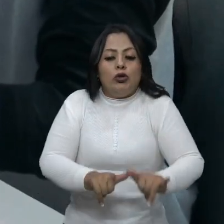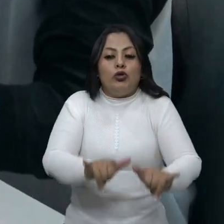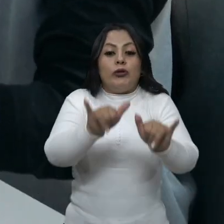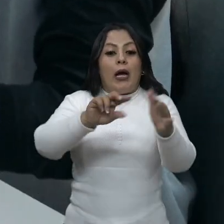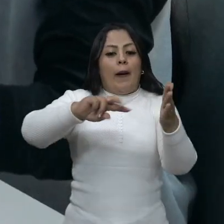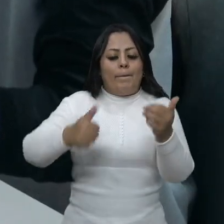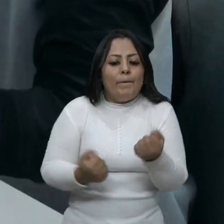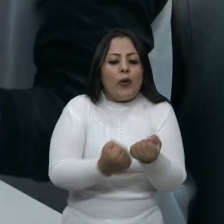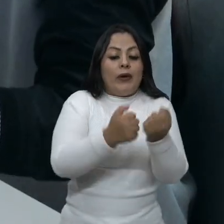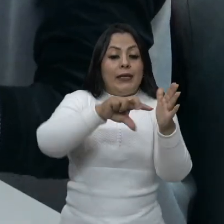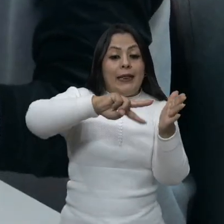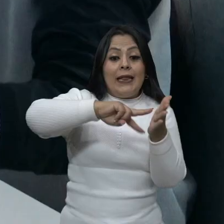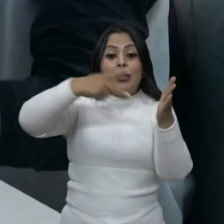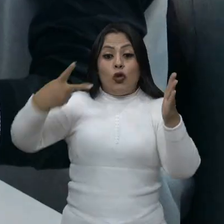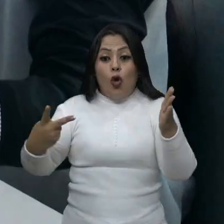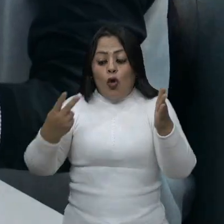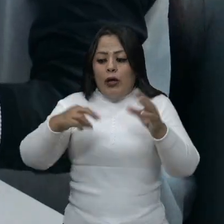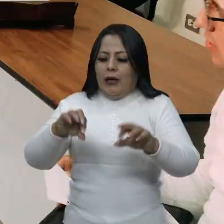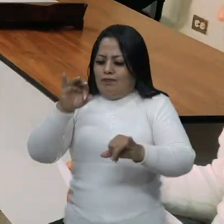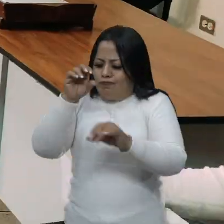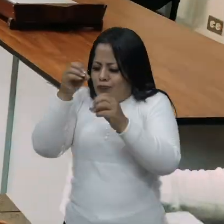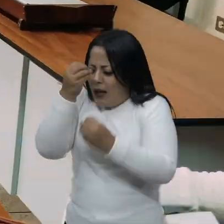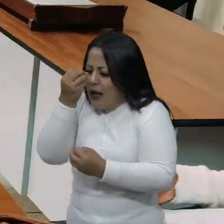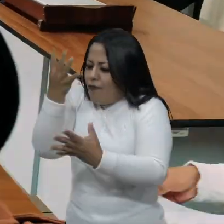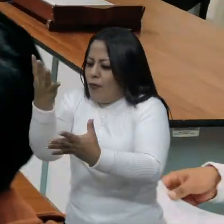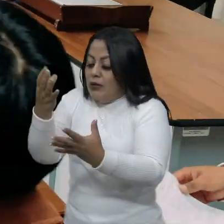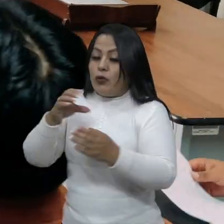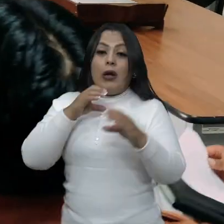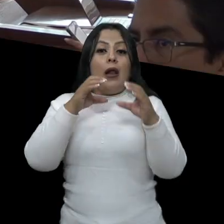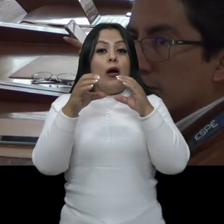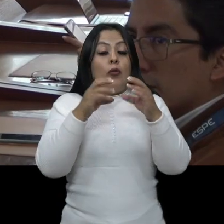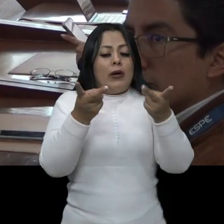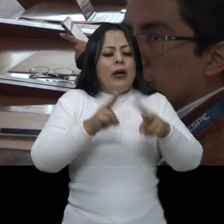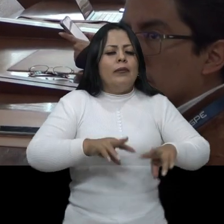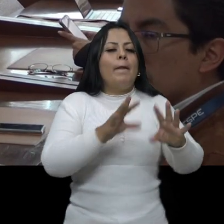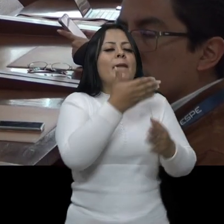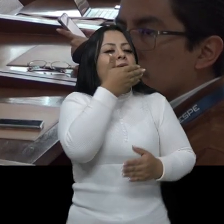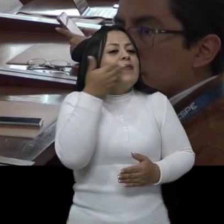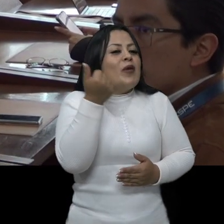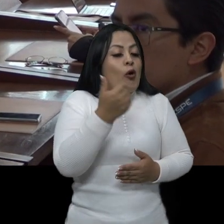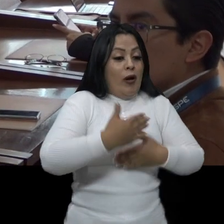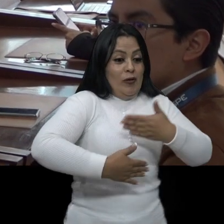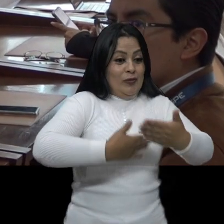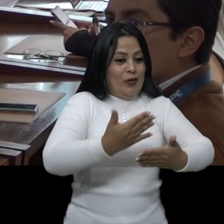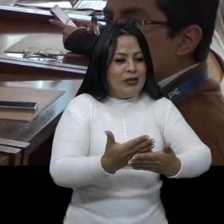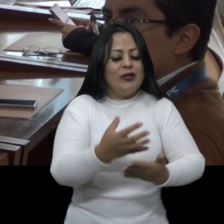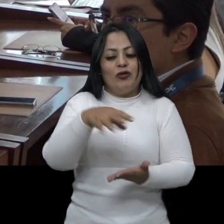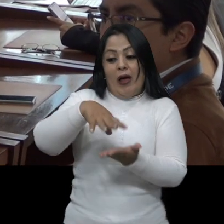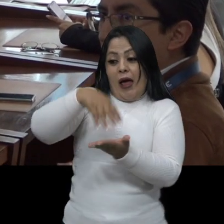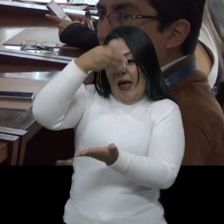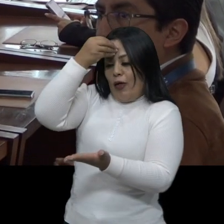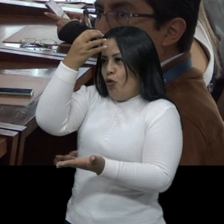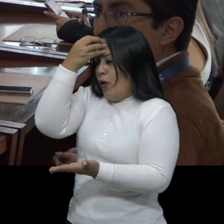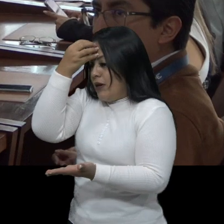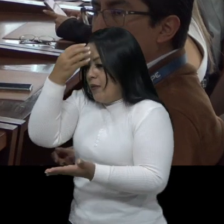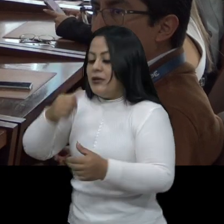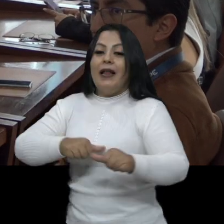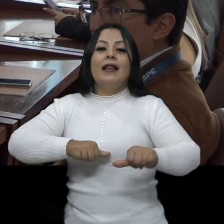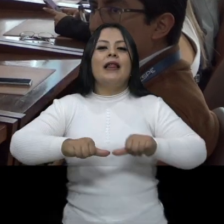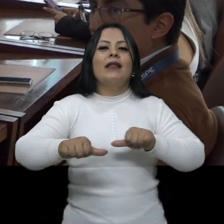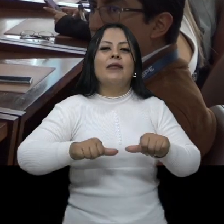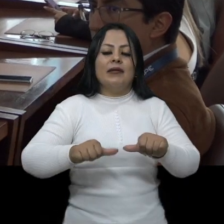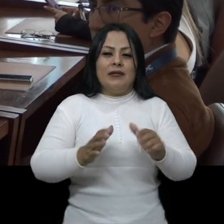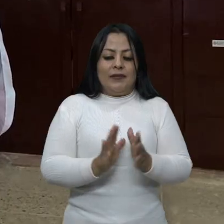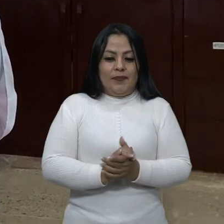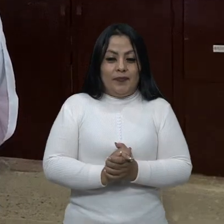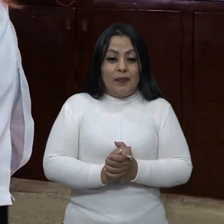tecnologías avanzadas emergentes de la información y la comunicación, para mejorar los procesos académicos y administrativos.